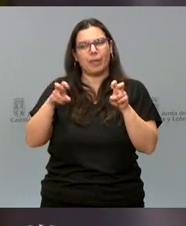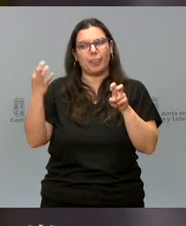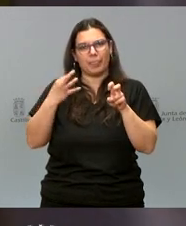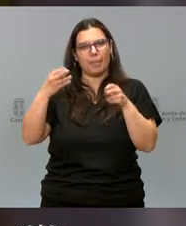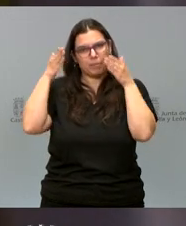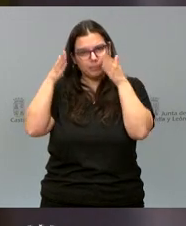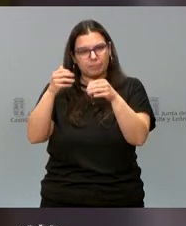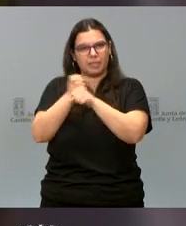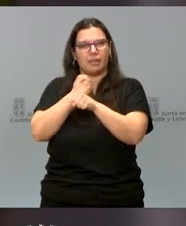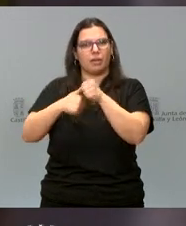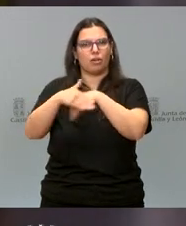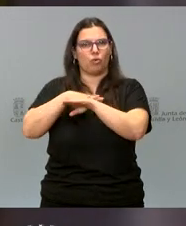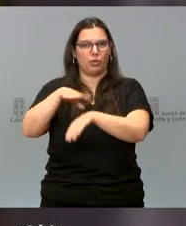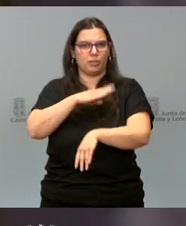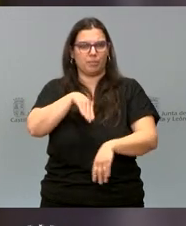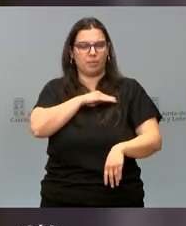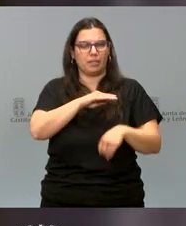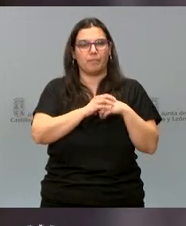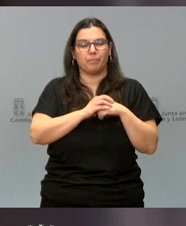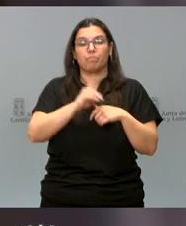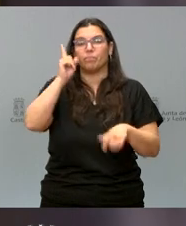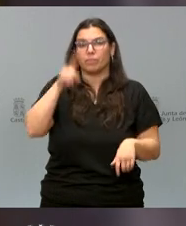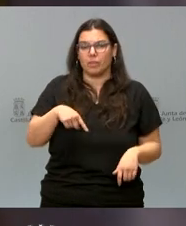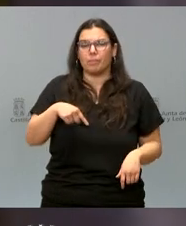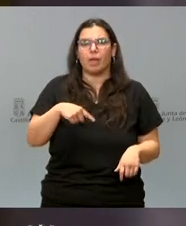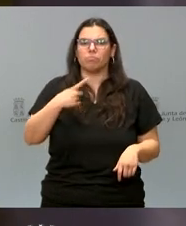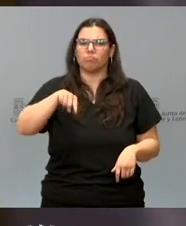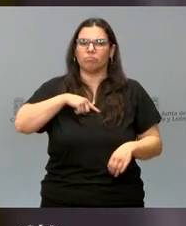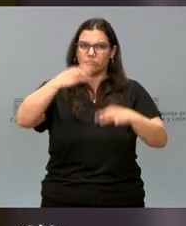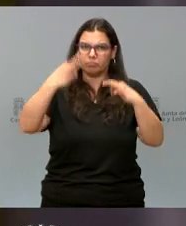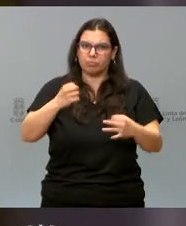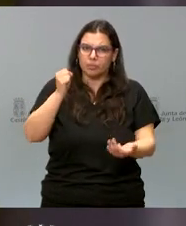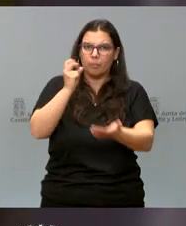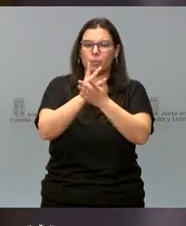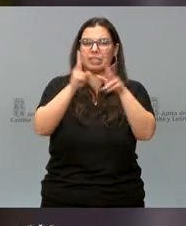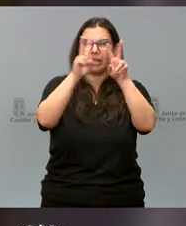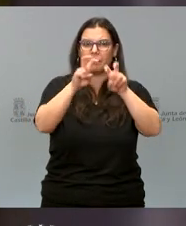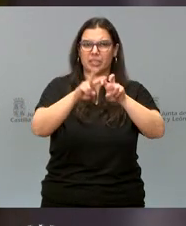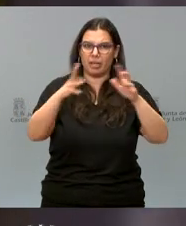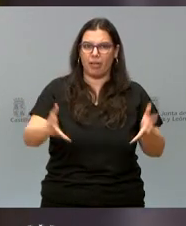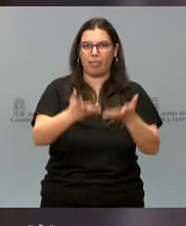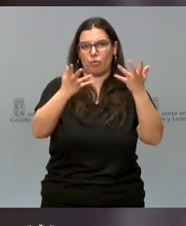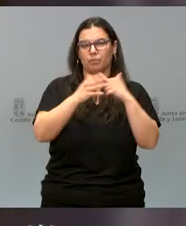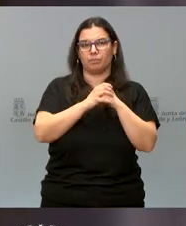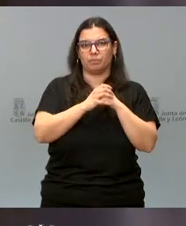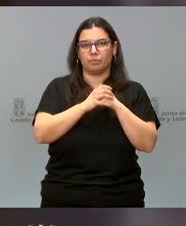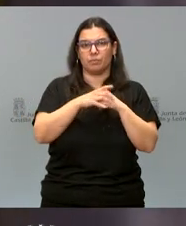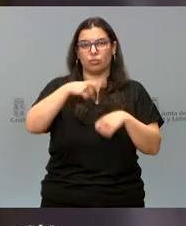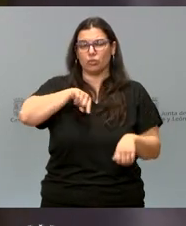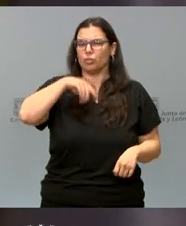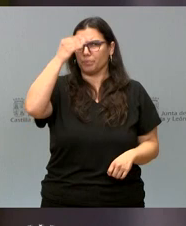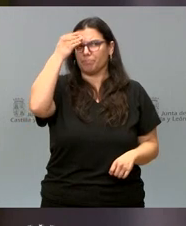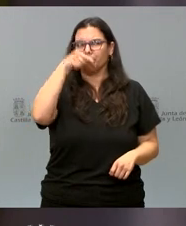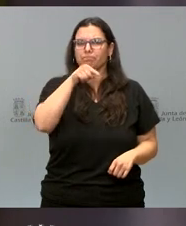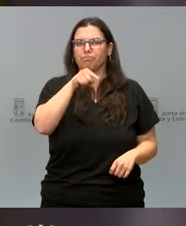debe trabajar el Gobierno de España. Reafirmo también nuestra apuesta por la investigación, que es lo que consideramos